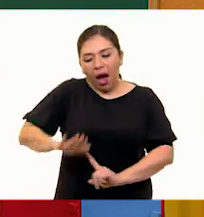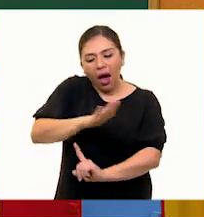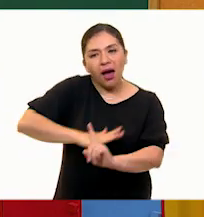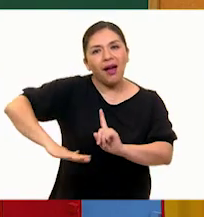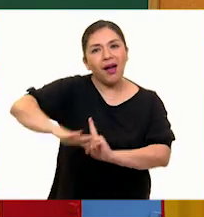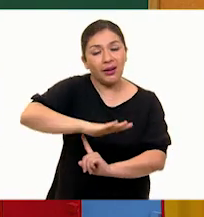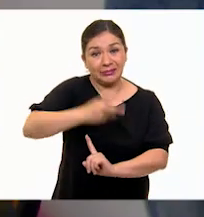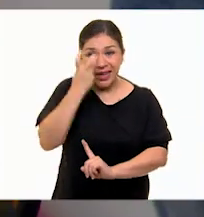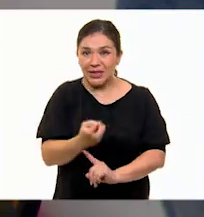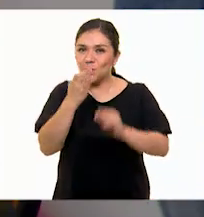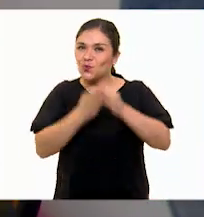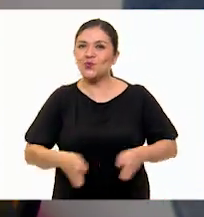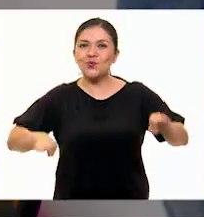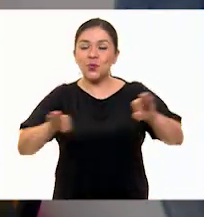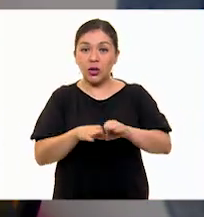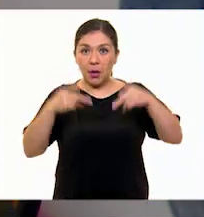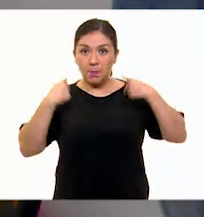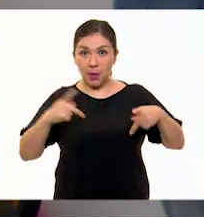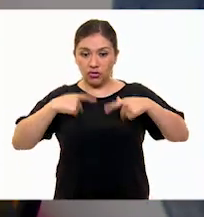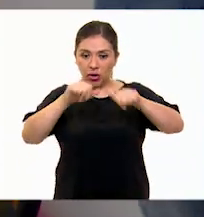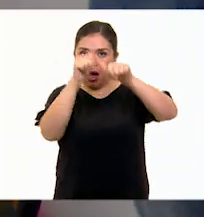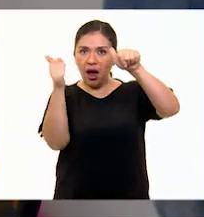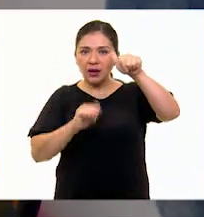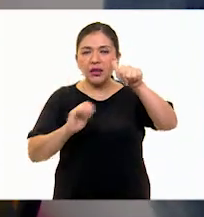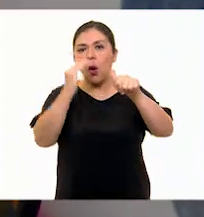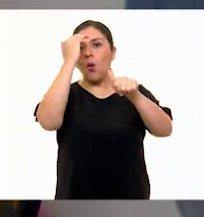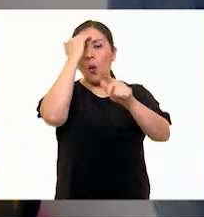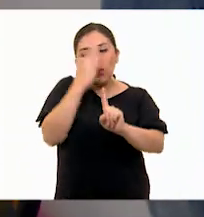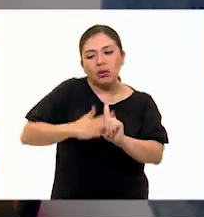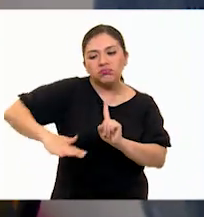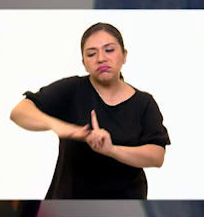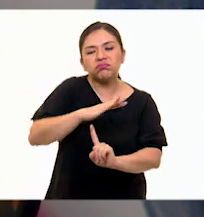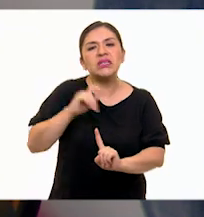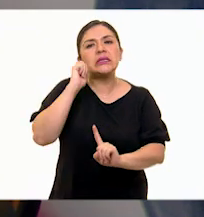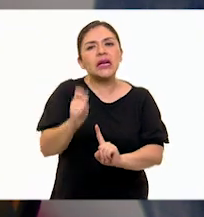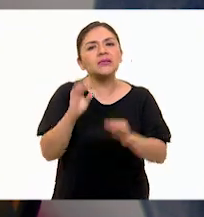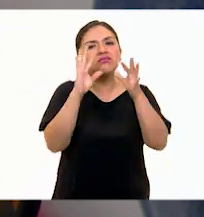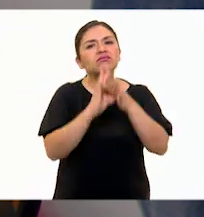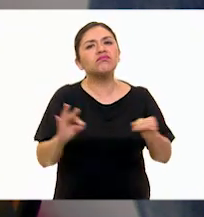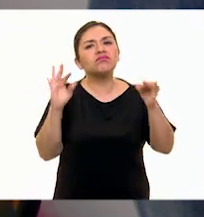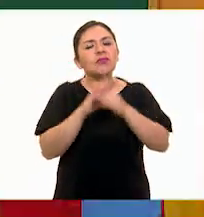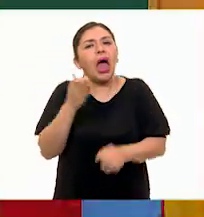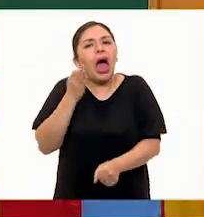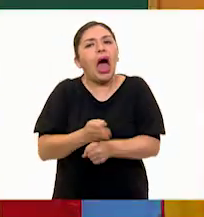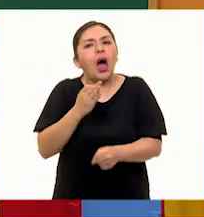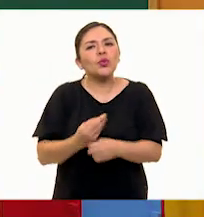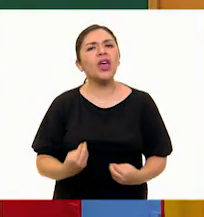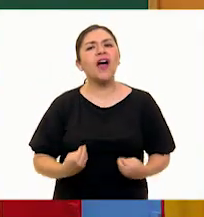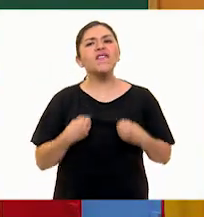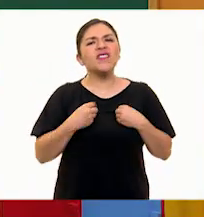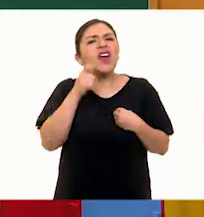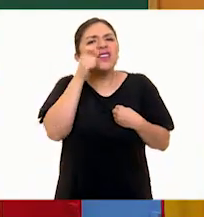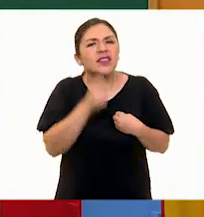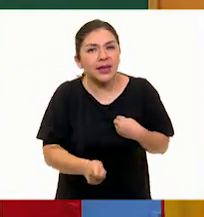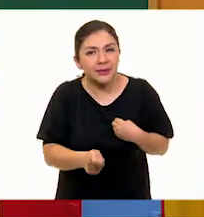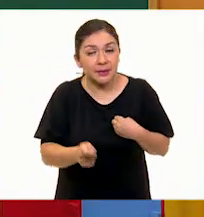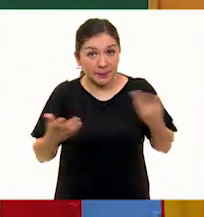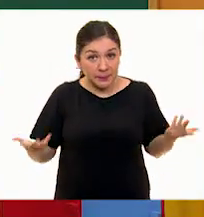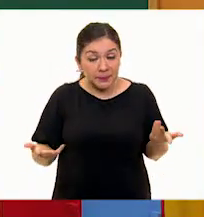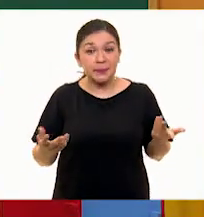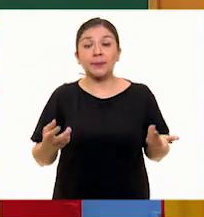¿no? Creo que es muy importante que el artista hable de su contexto, del momento que está viviendo y